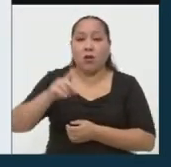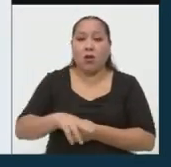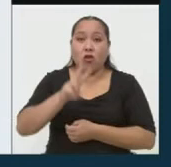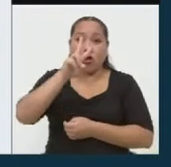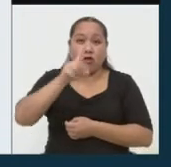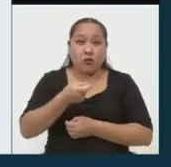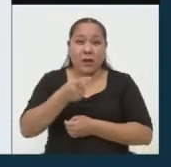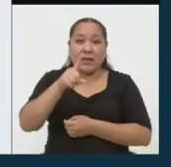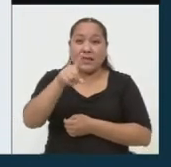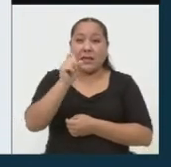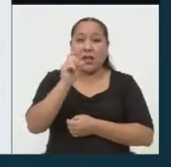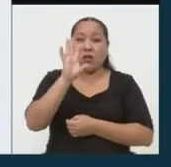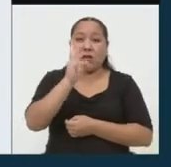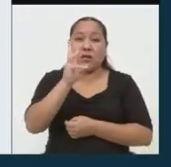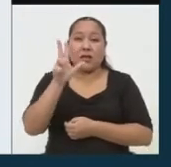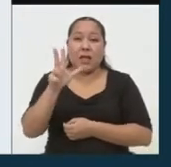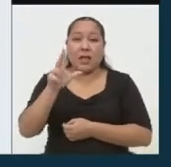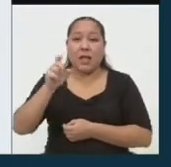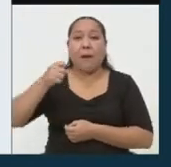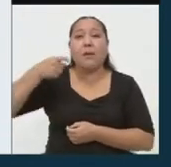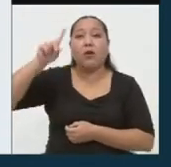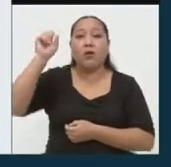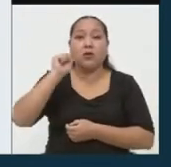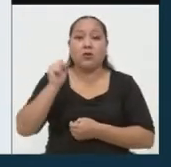.163 millones de soles.